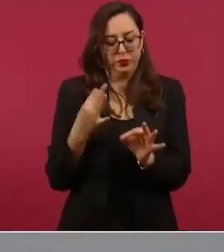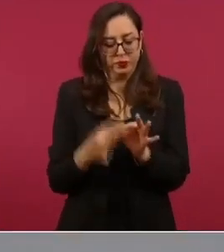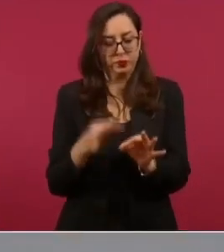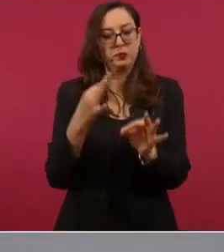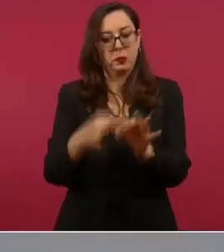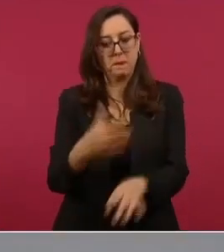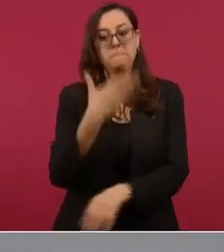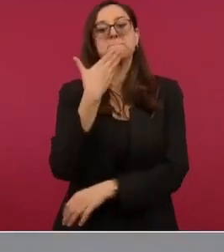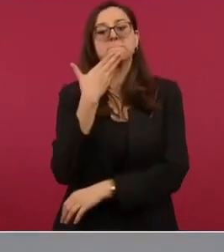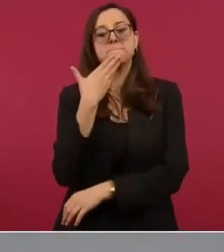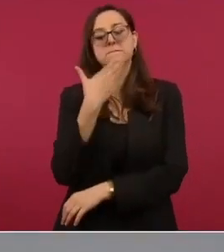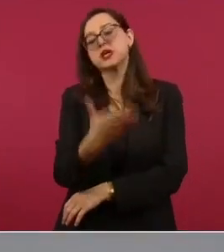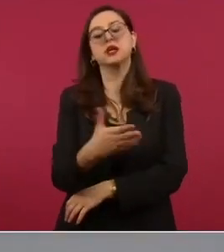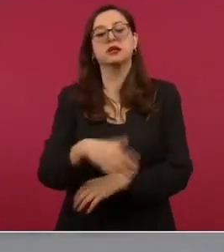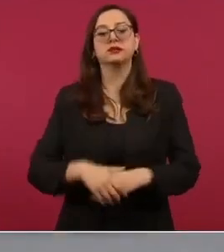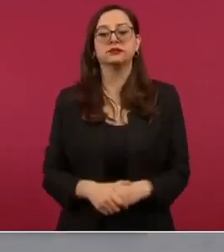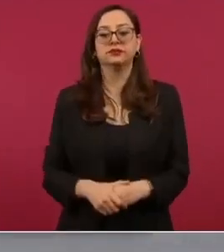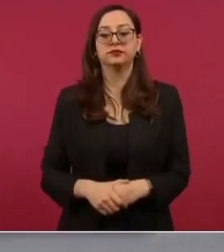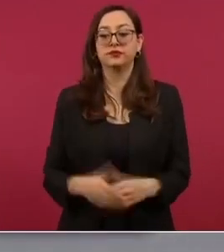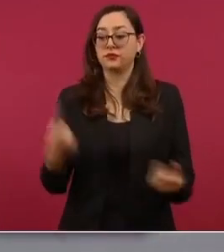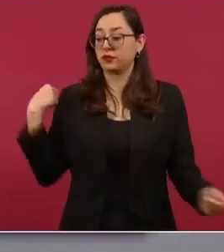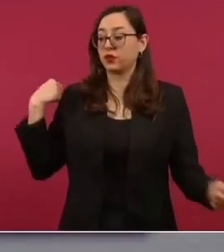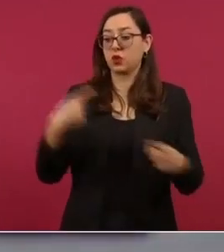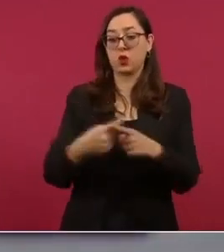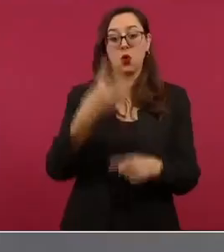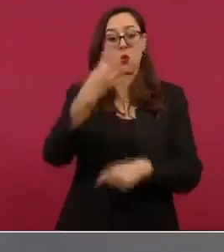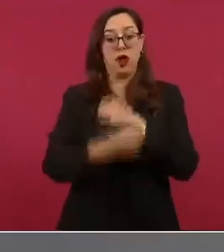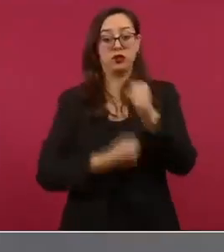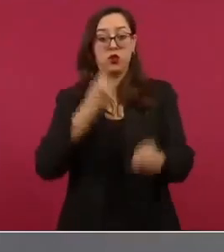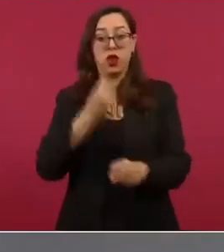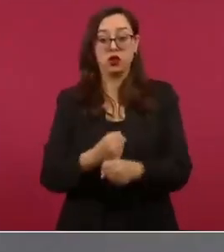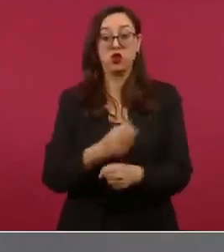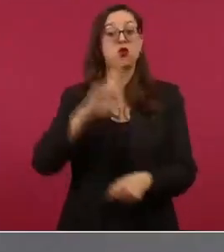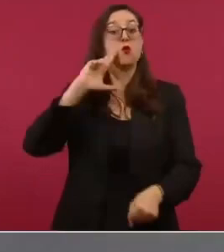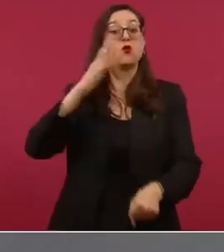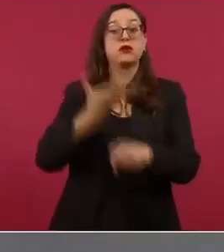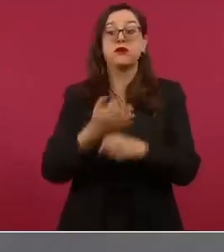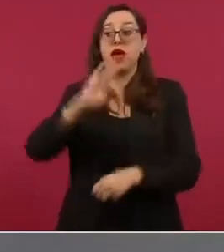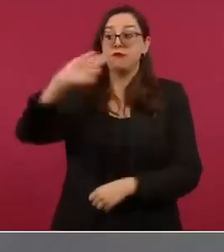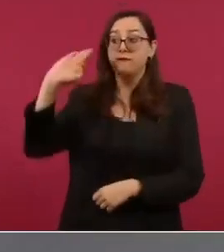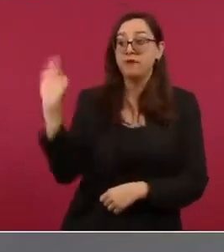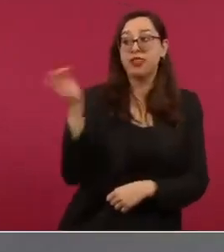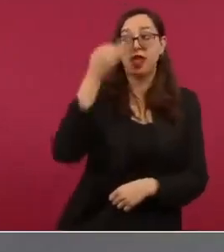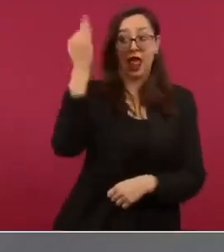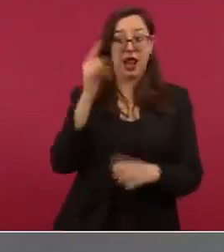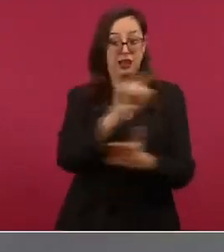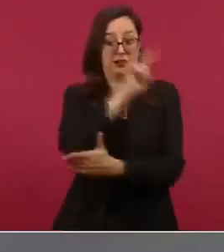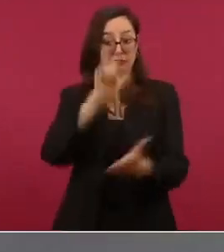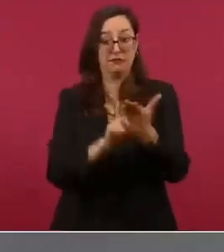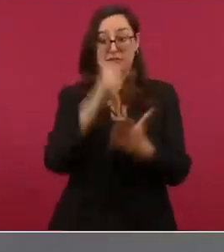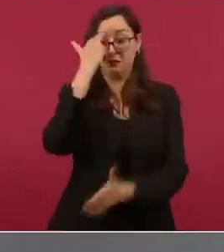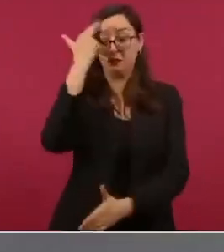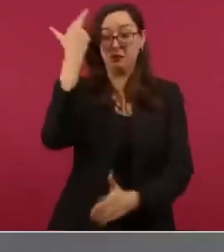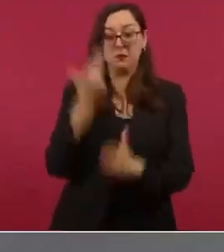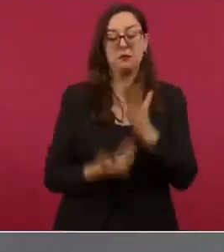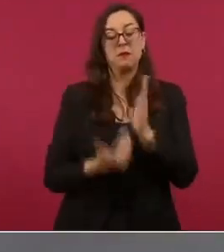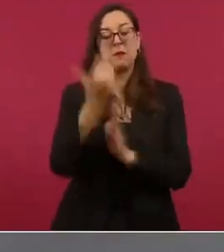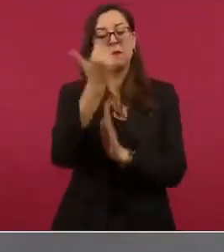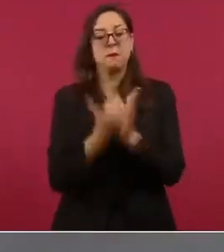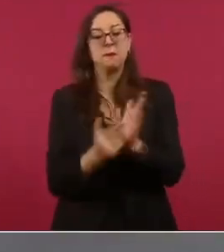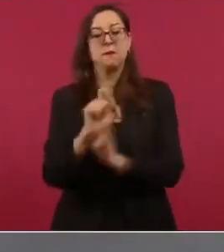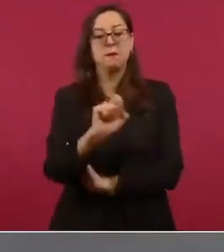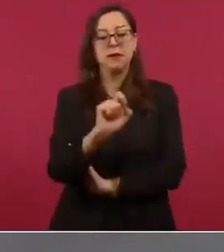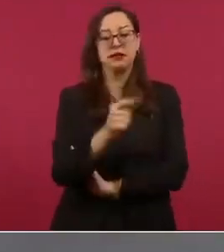los delitos del Fuego Federal han bajado en veintisiete punto